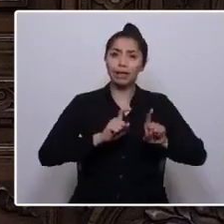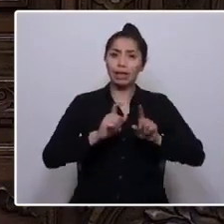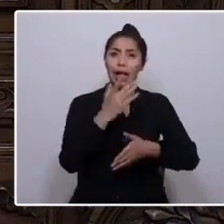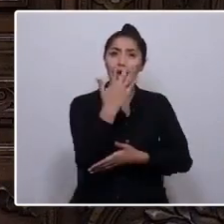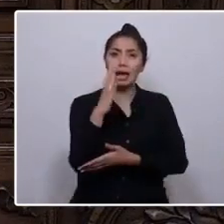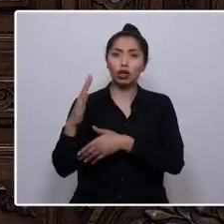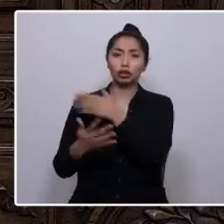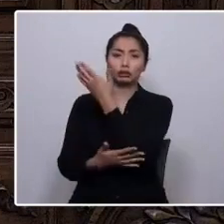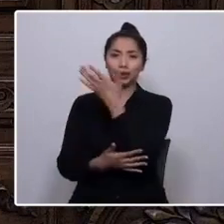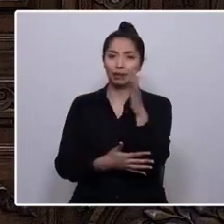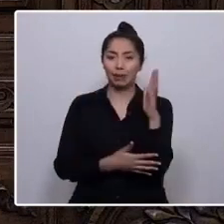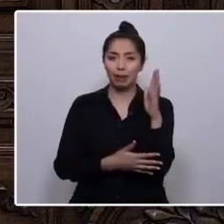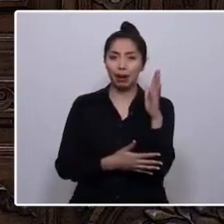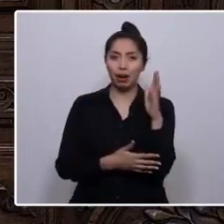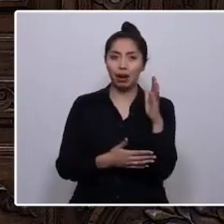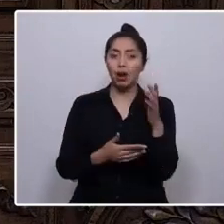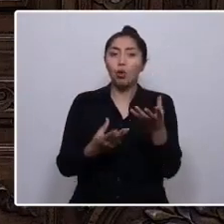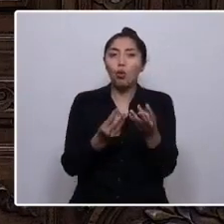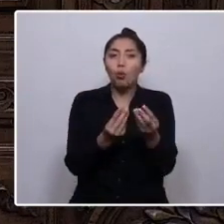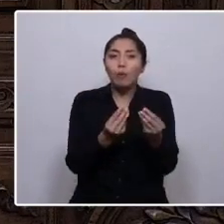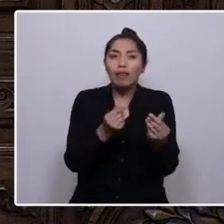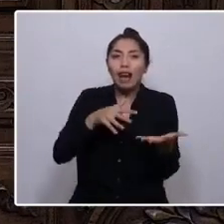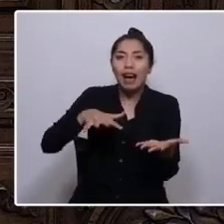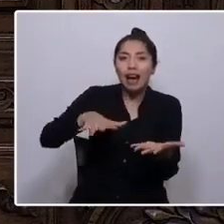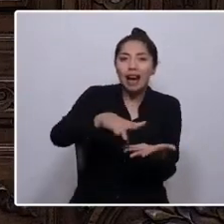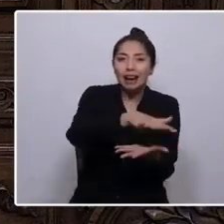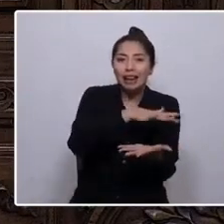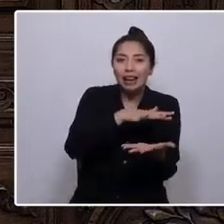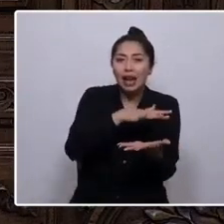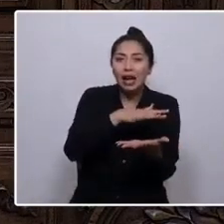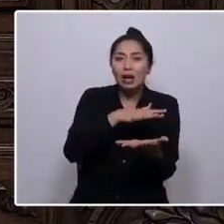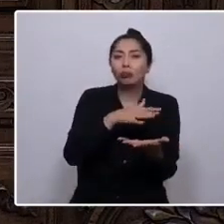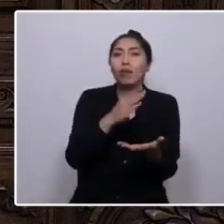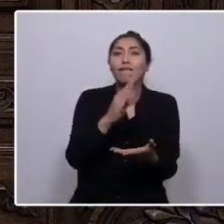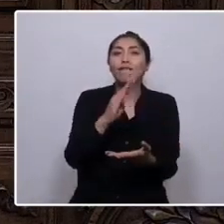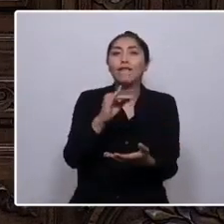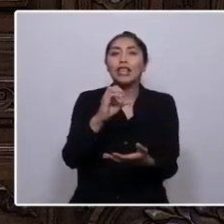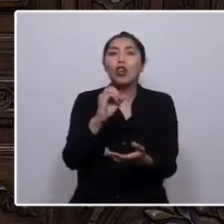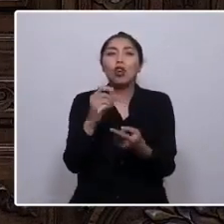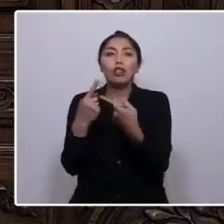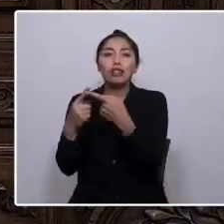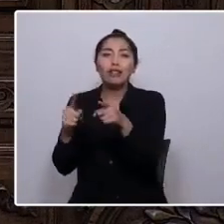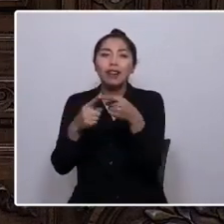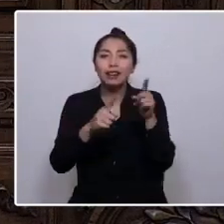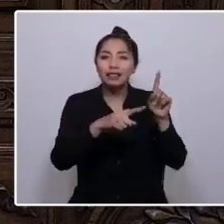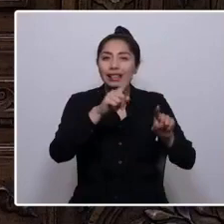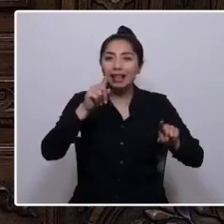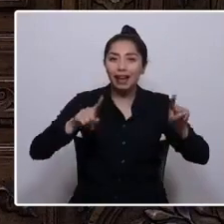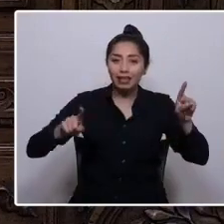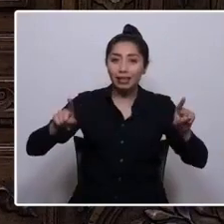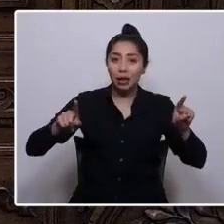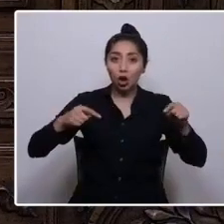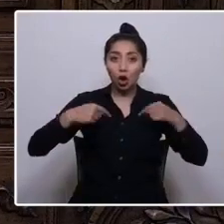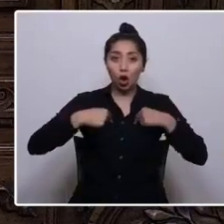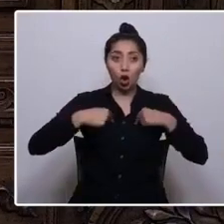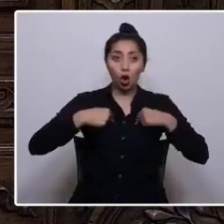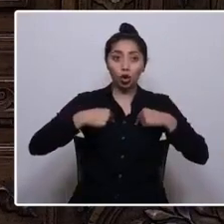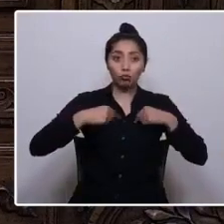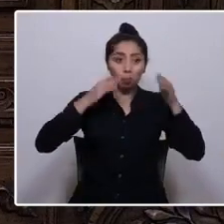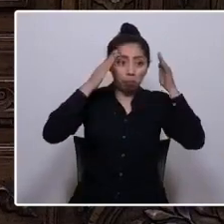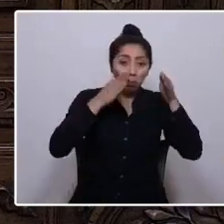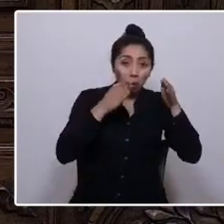los humedales, la biodiversidad y hoy a salir del aula y de los laboratorios